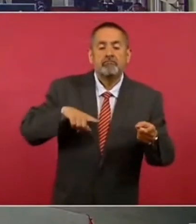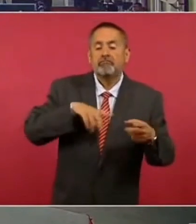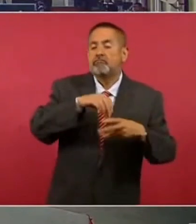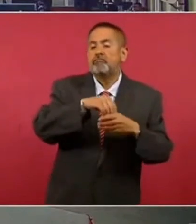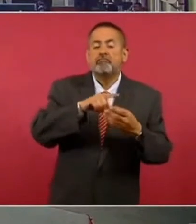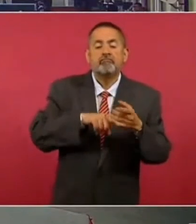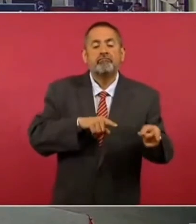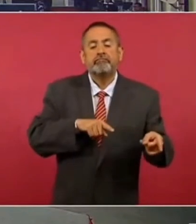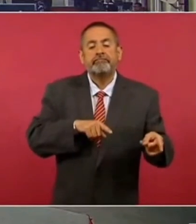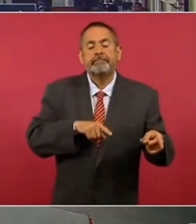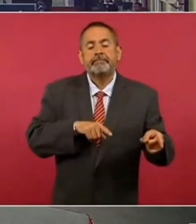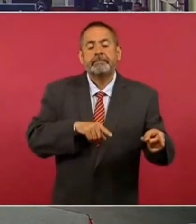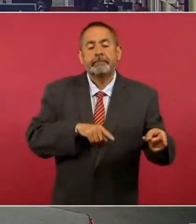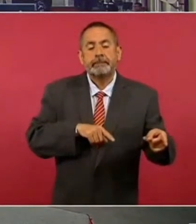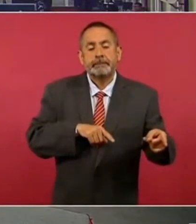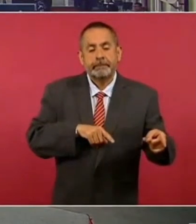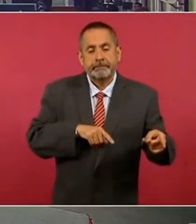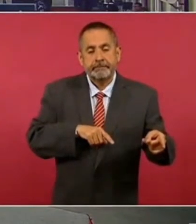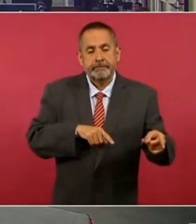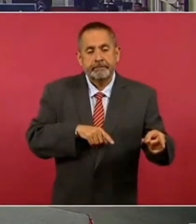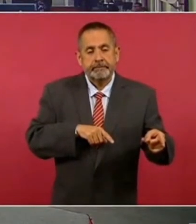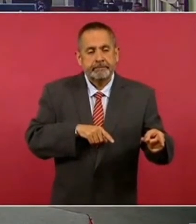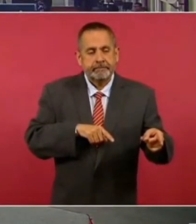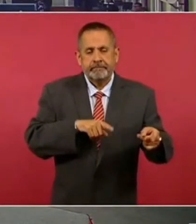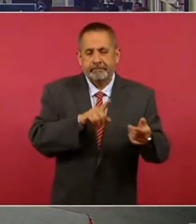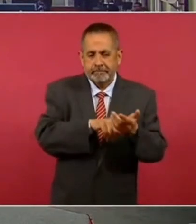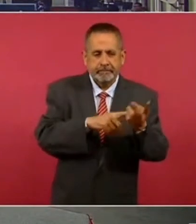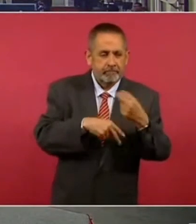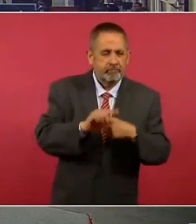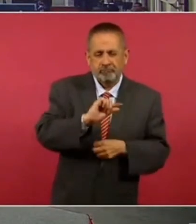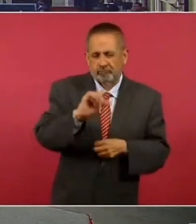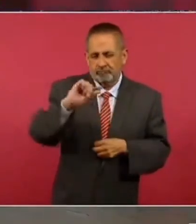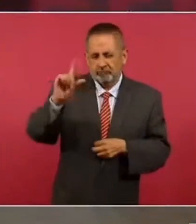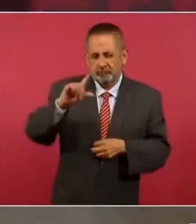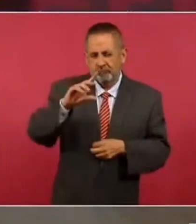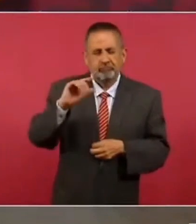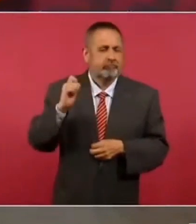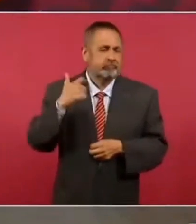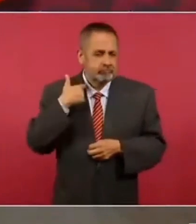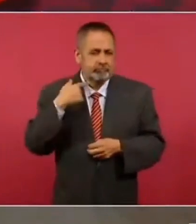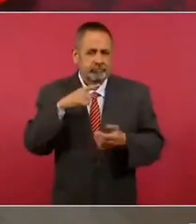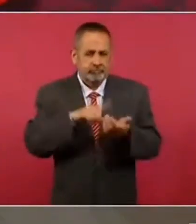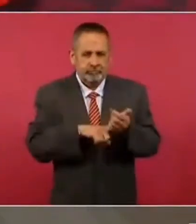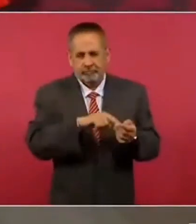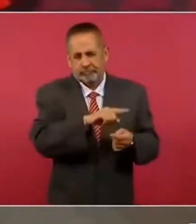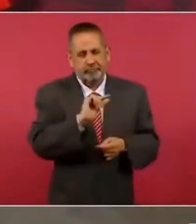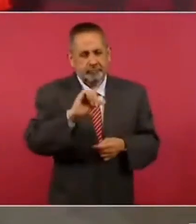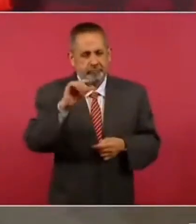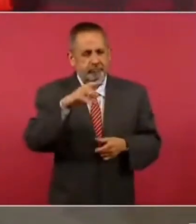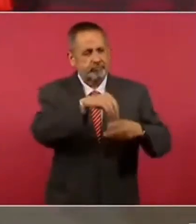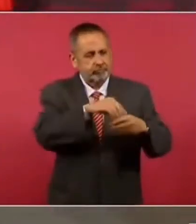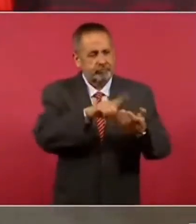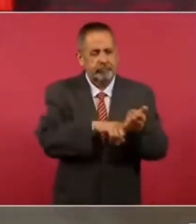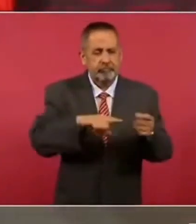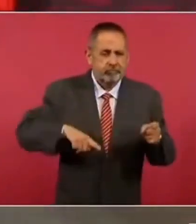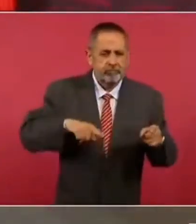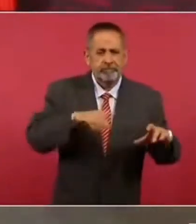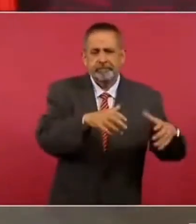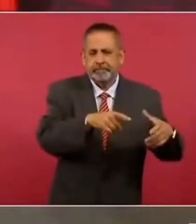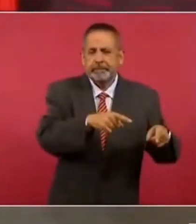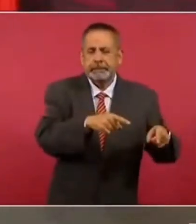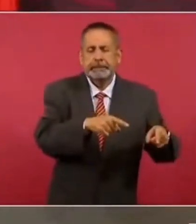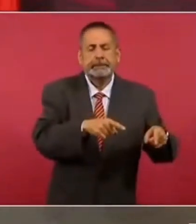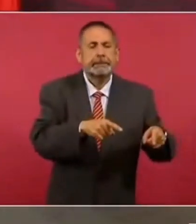servidores o funcionarios de tiempo atrás o